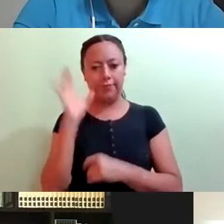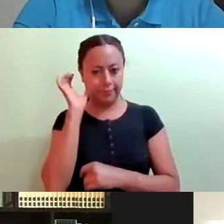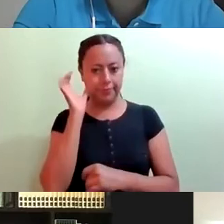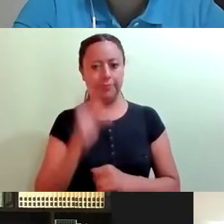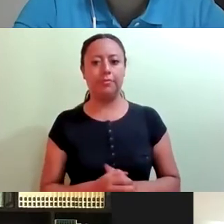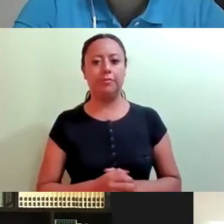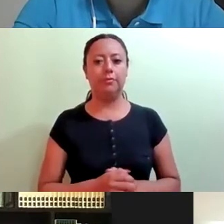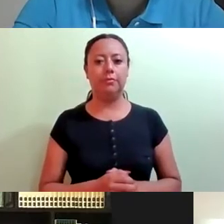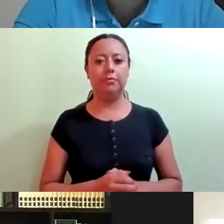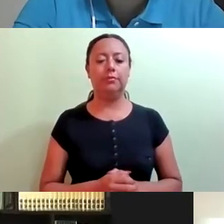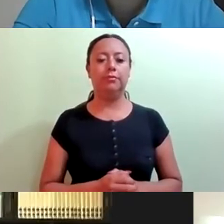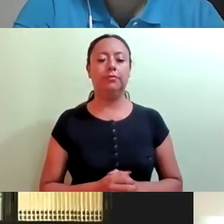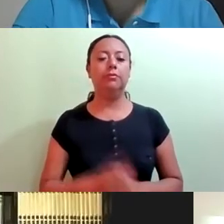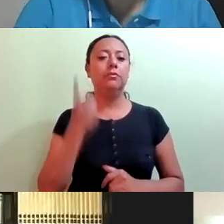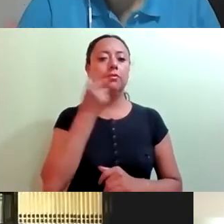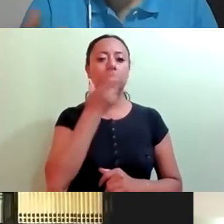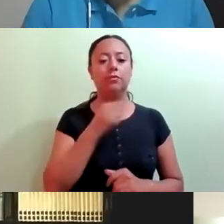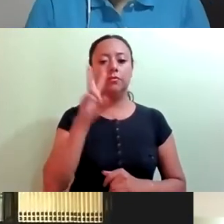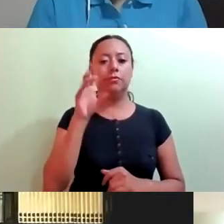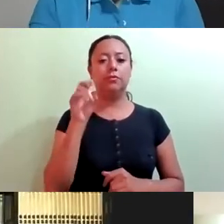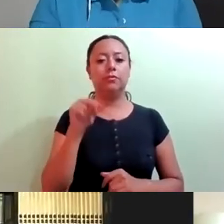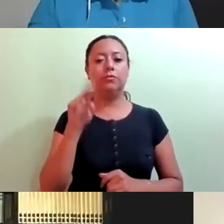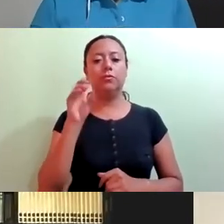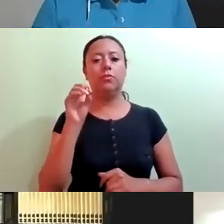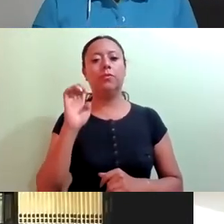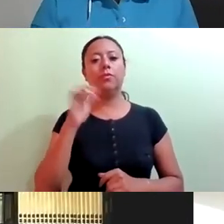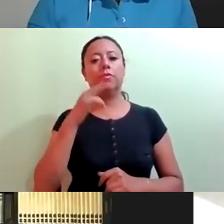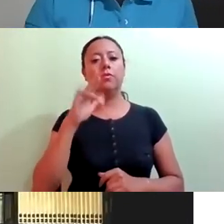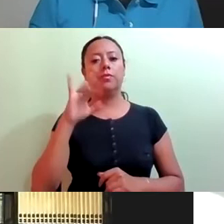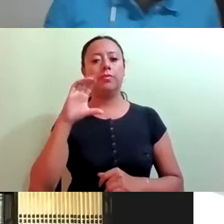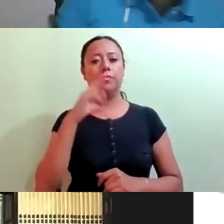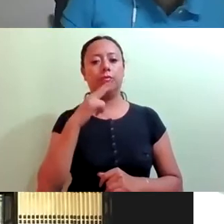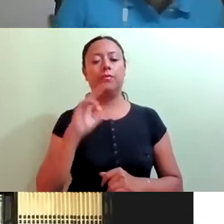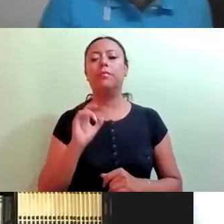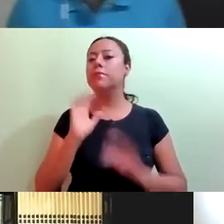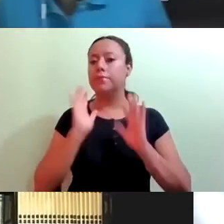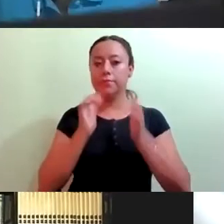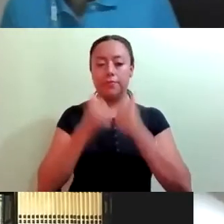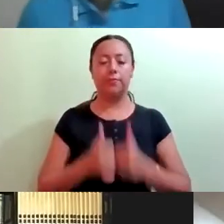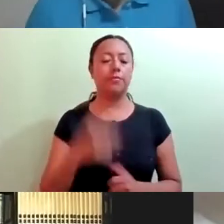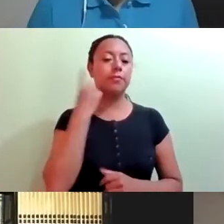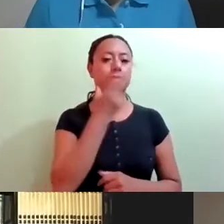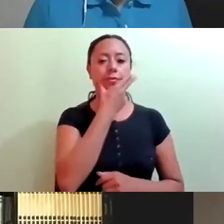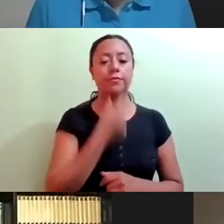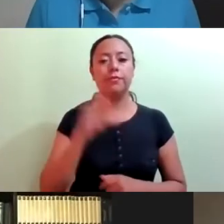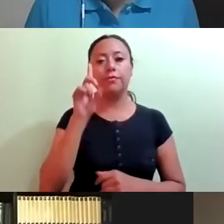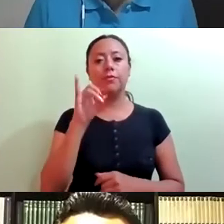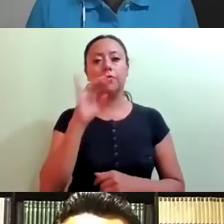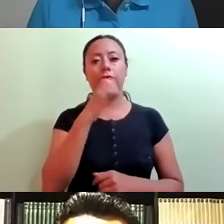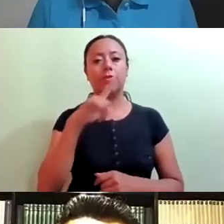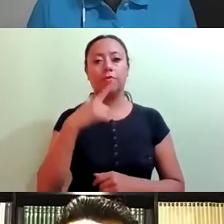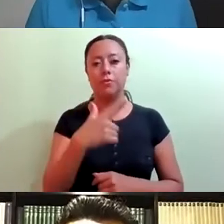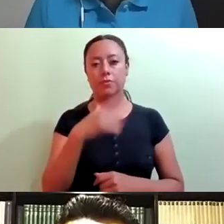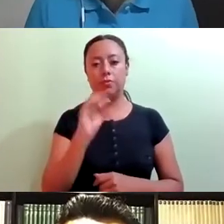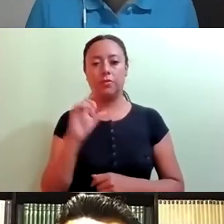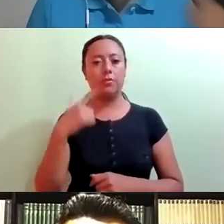Cristian Ambrero de la Isla. Presente. Gracias, diputado. Diputado Diego Orlando Garrido López. Yo, Garrido, presente.